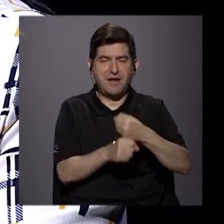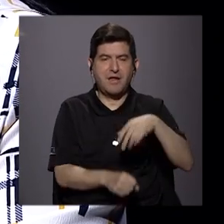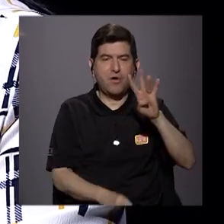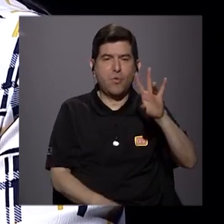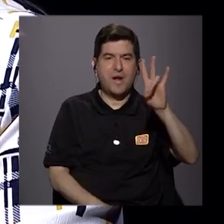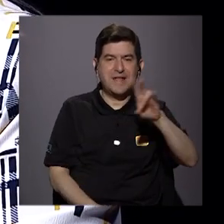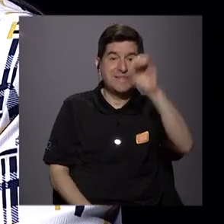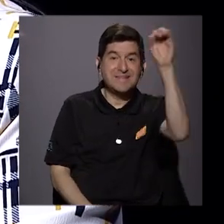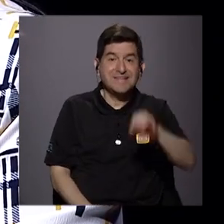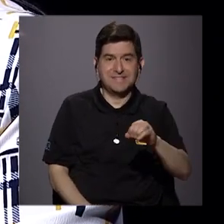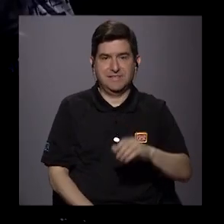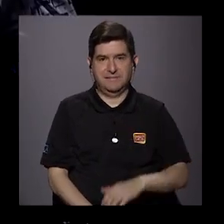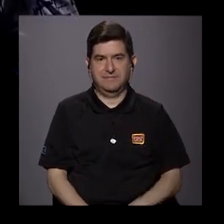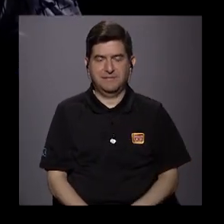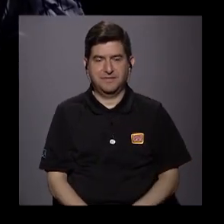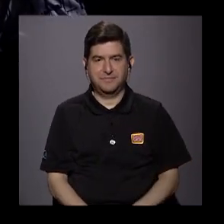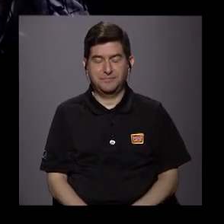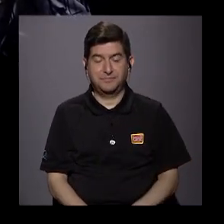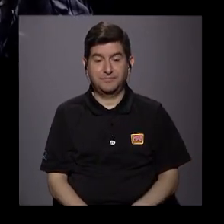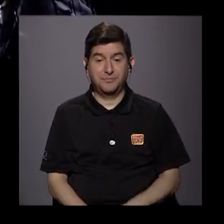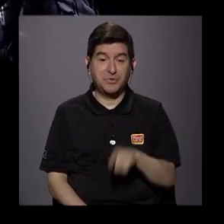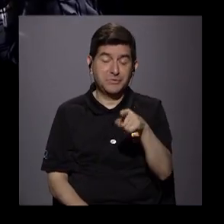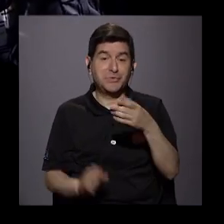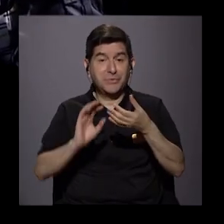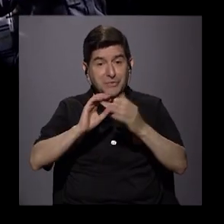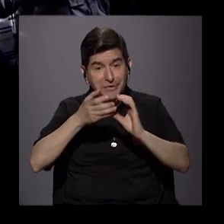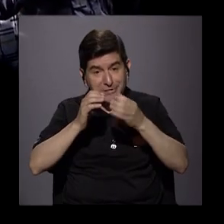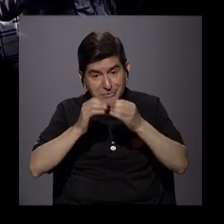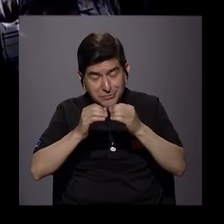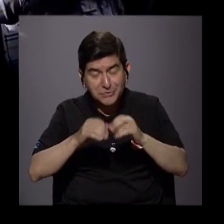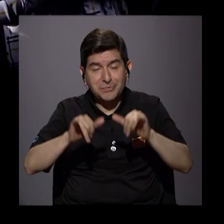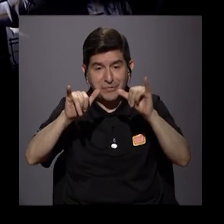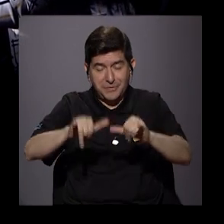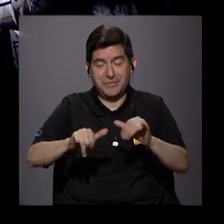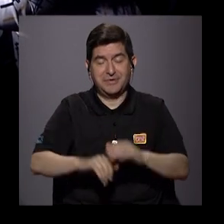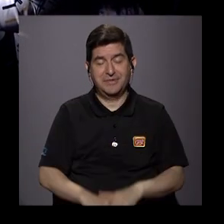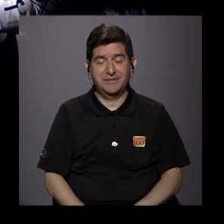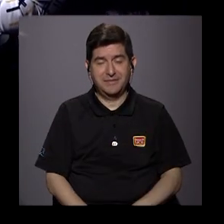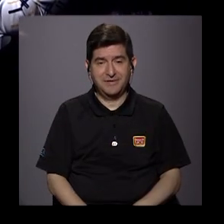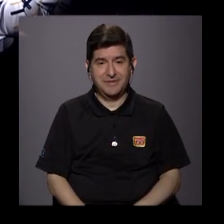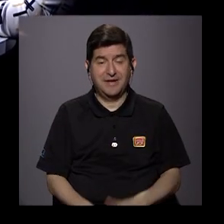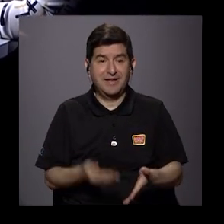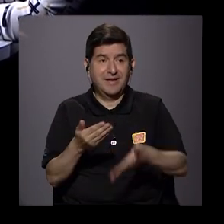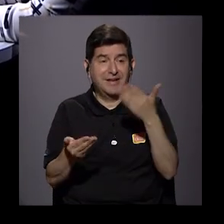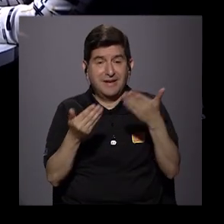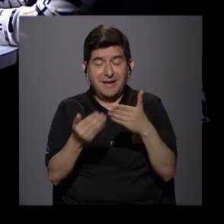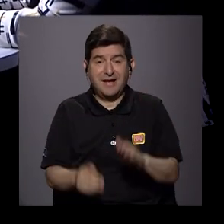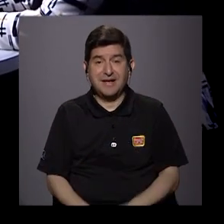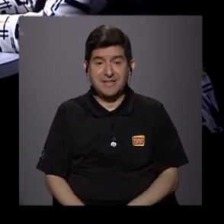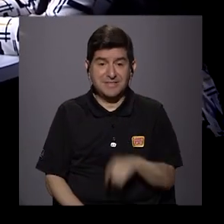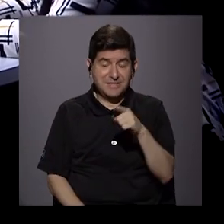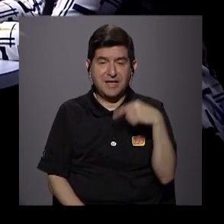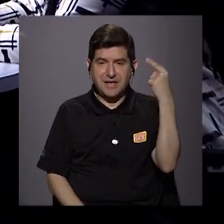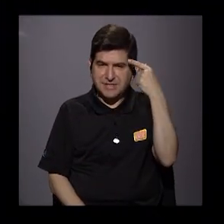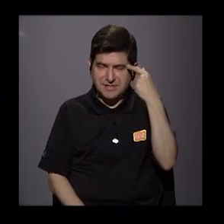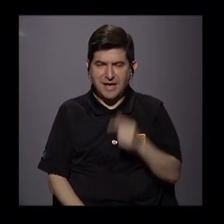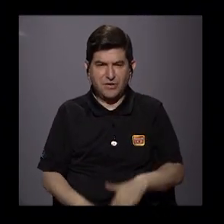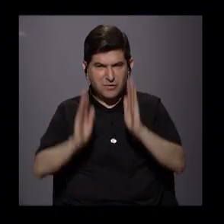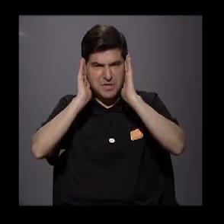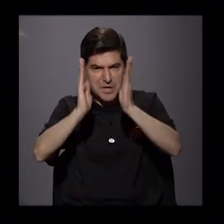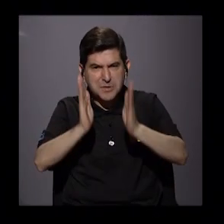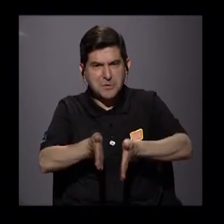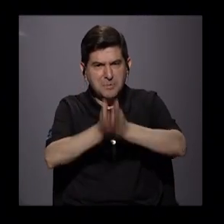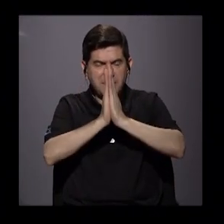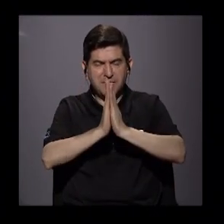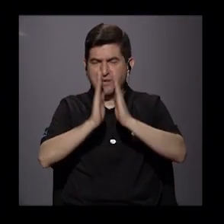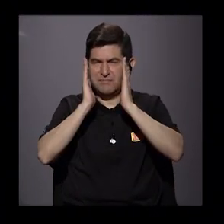47%. Pues me quiero ir con esos números que cierro, Roxana, donde casi que le da una bofetada al gobierno que